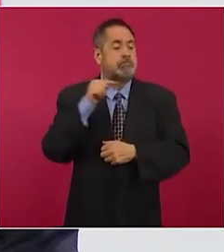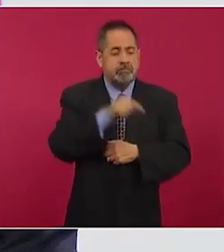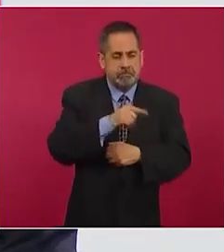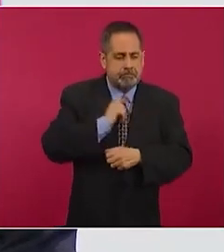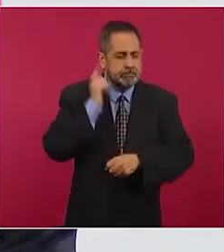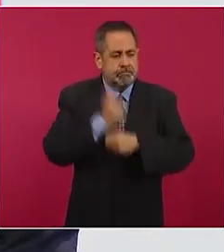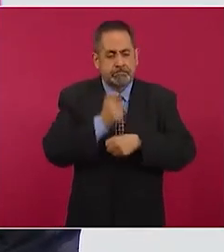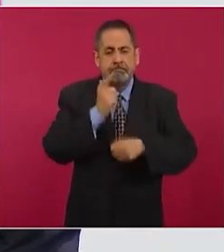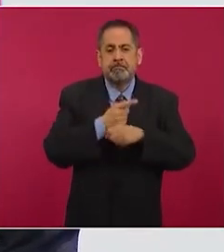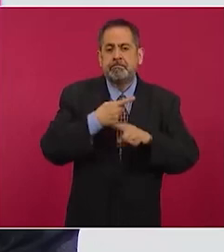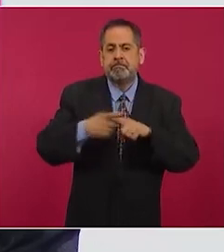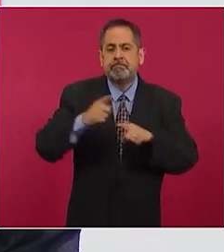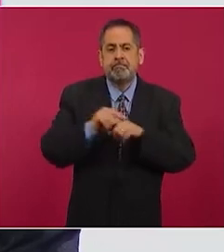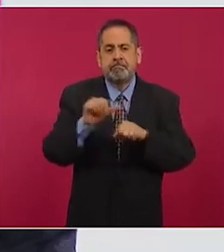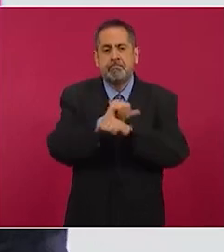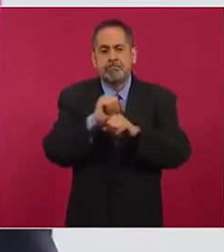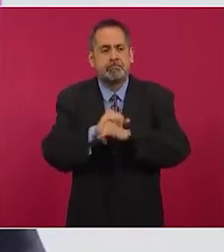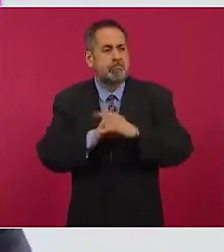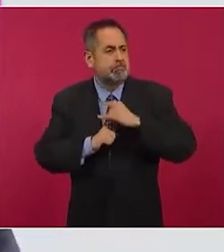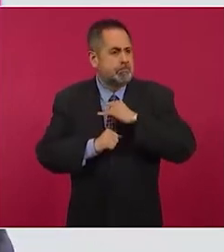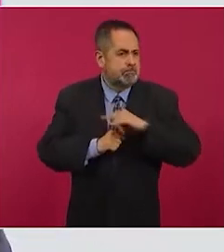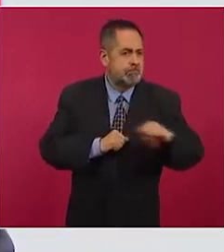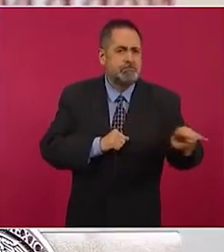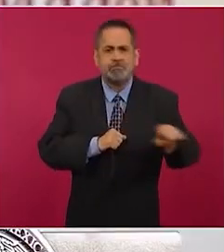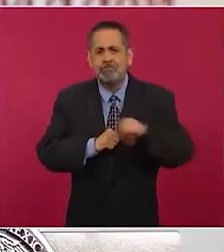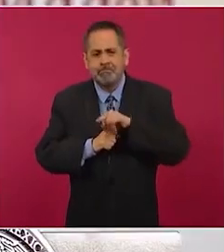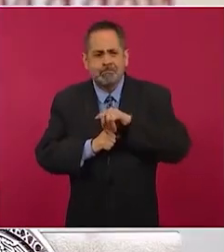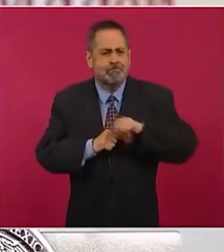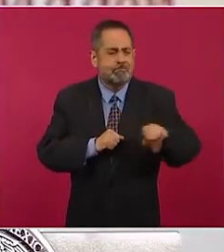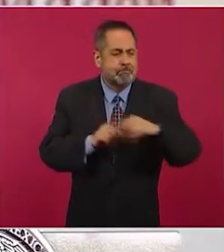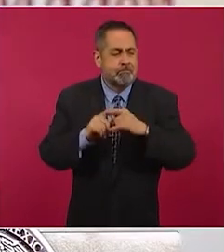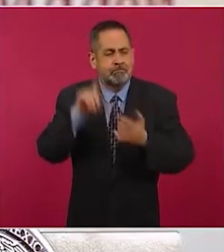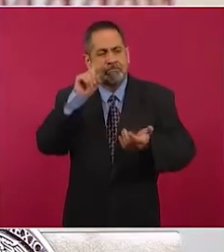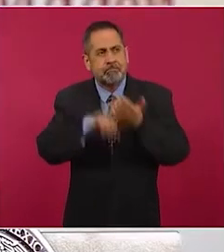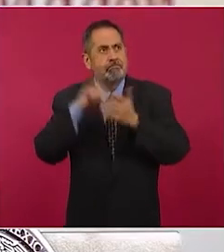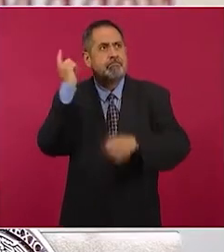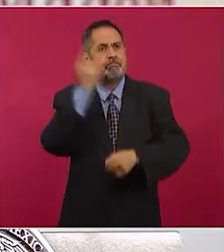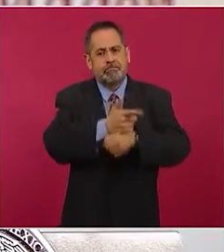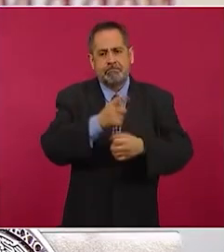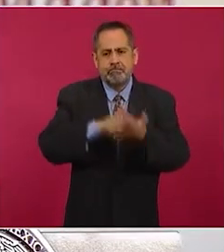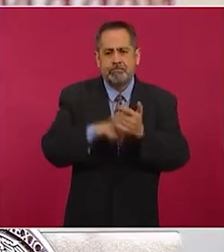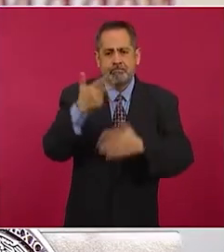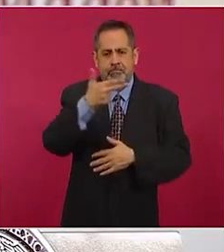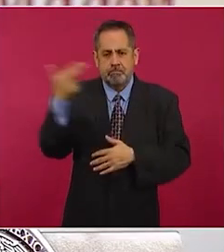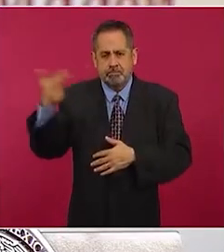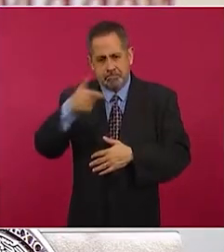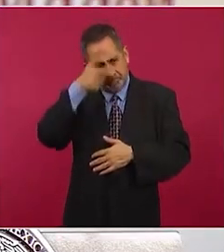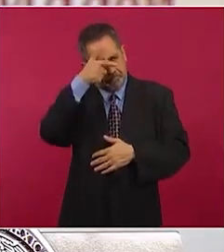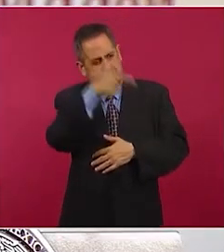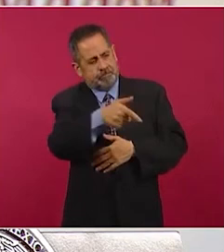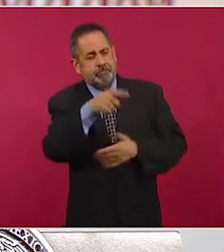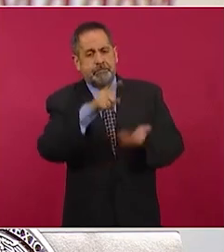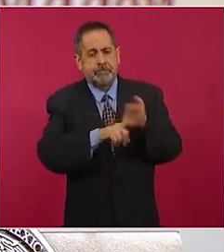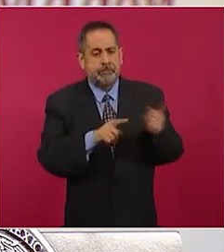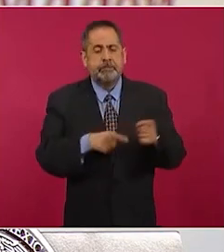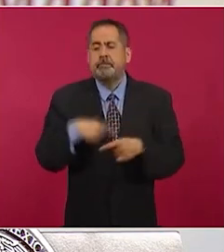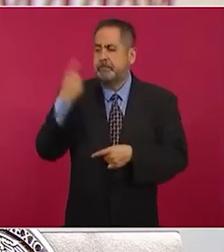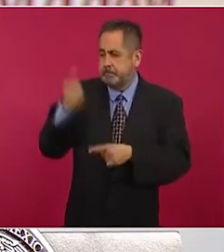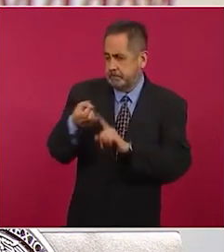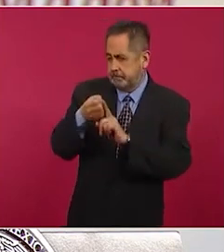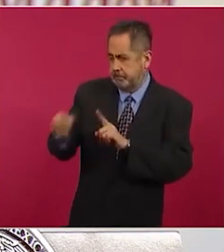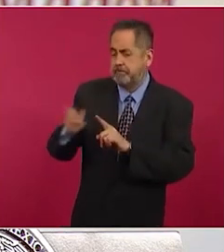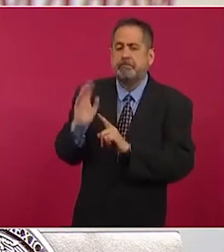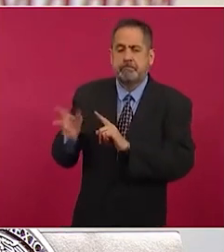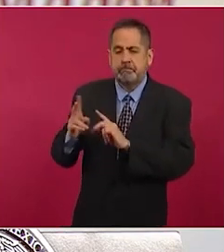el hotel donde operaron y con el apoyo de mandatos judiciales se han realizado diversos